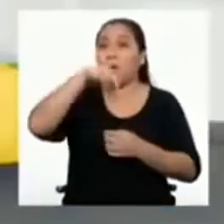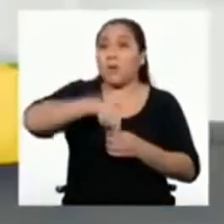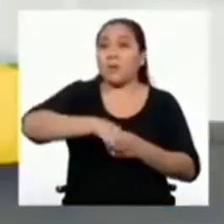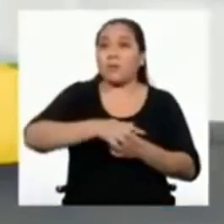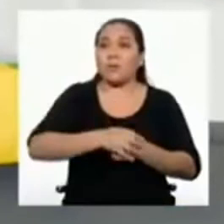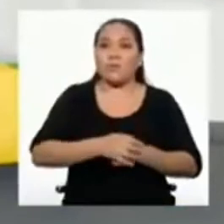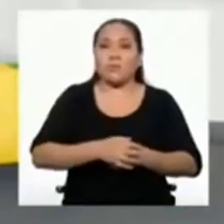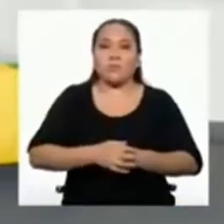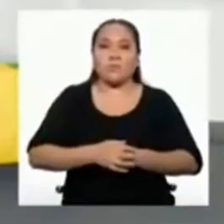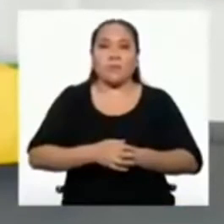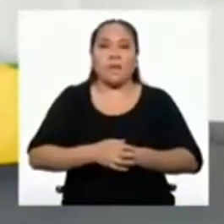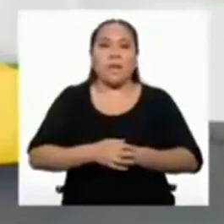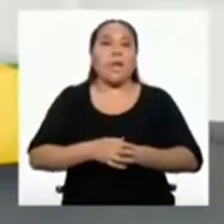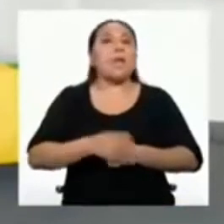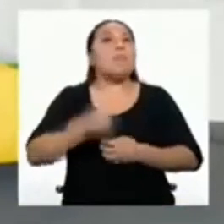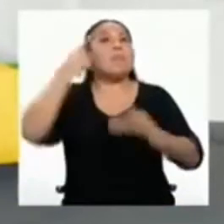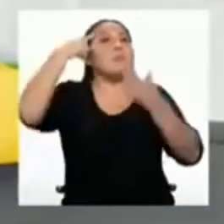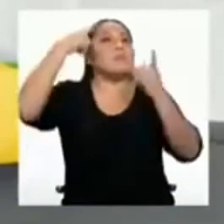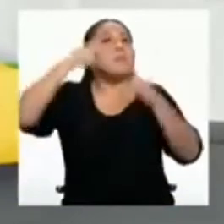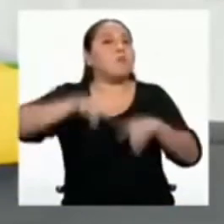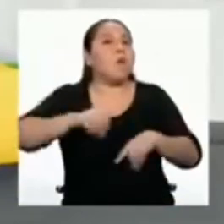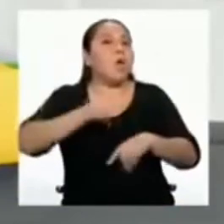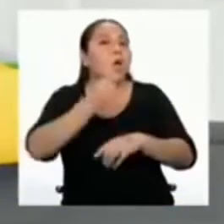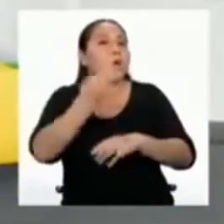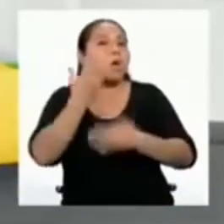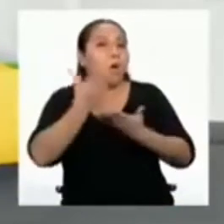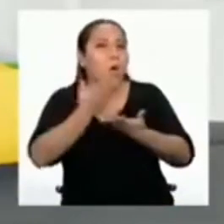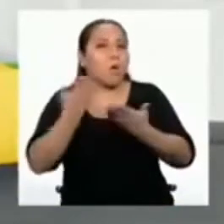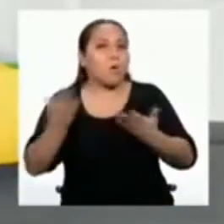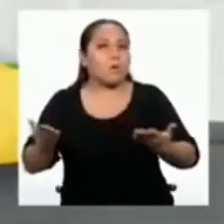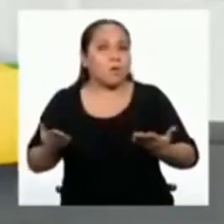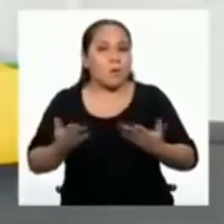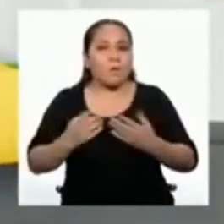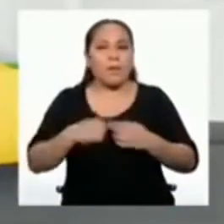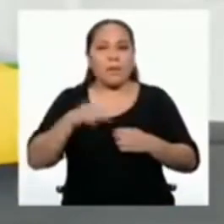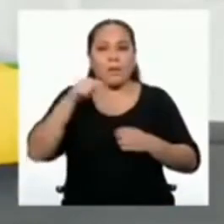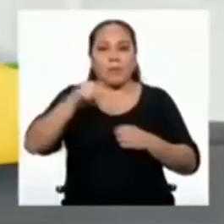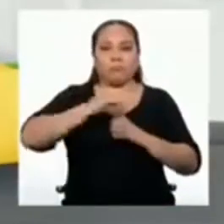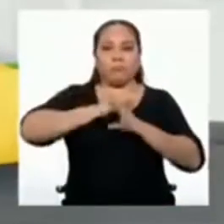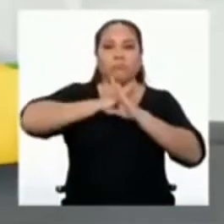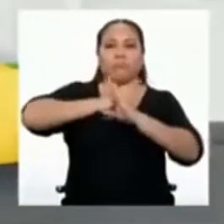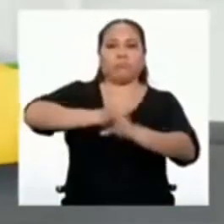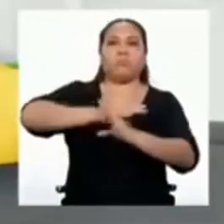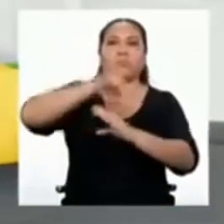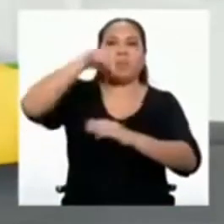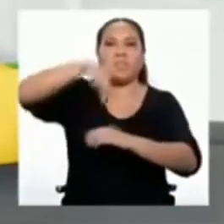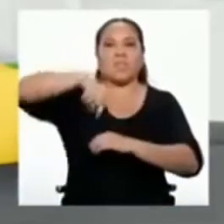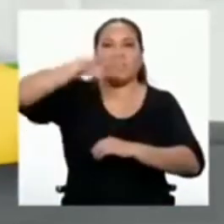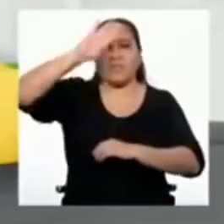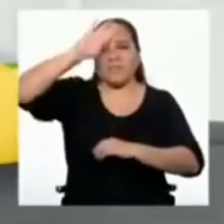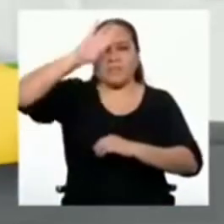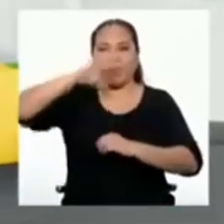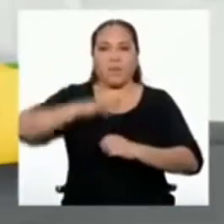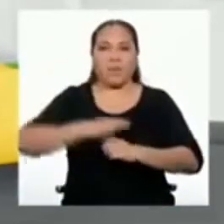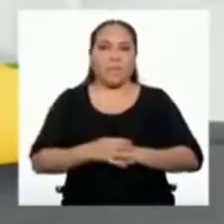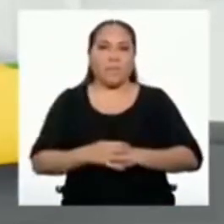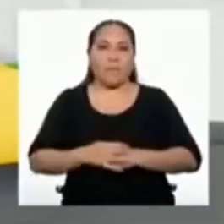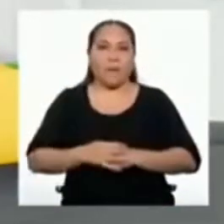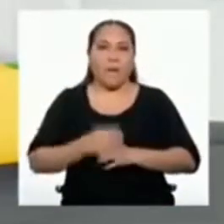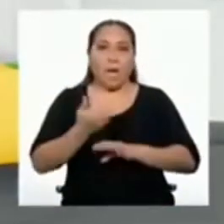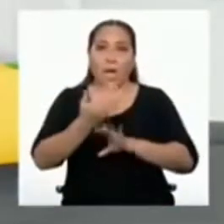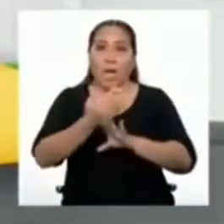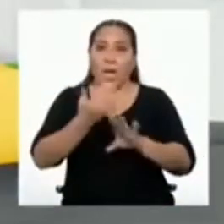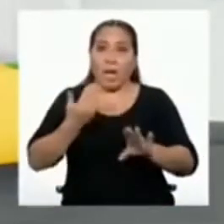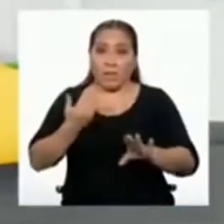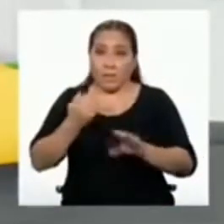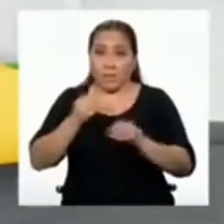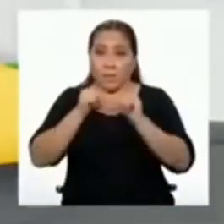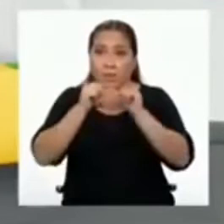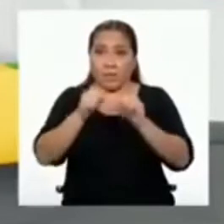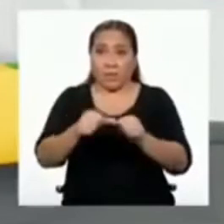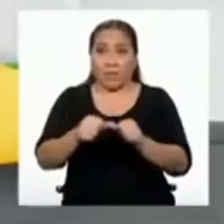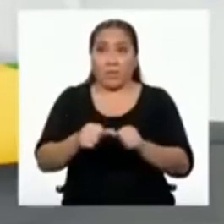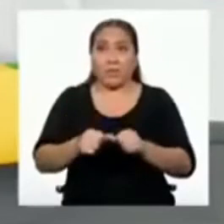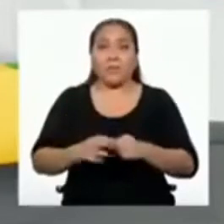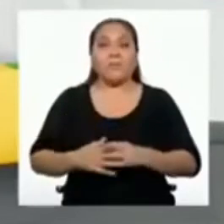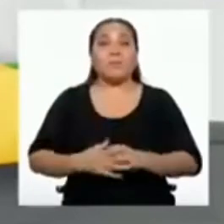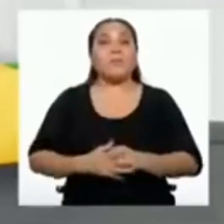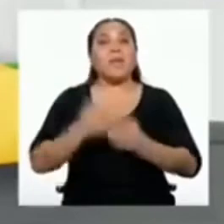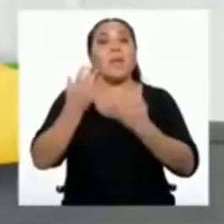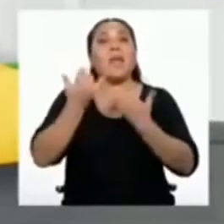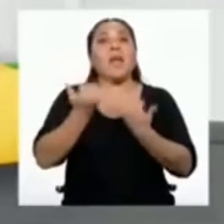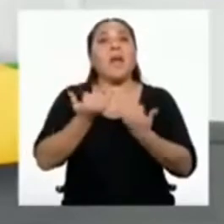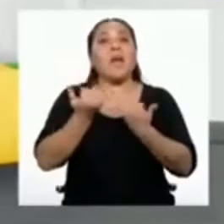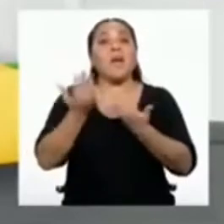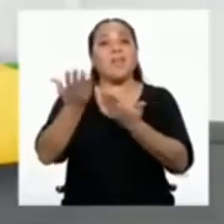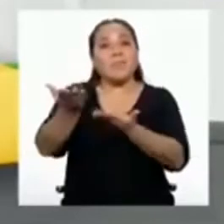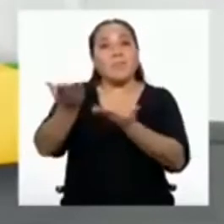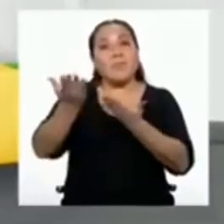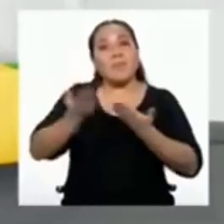Tuvo que tomar algunas decisiones para hacerle frente a esta enfermedad. Ahora, antes de continuar, es momento de darle la